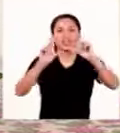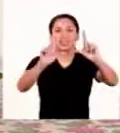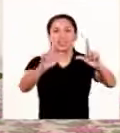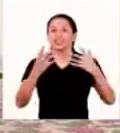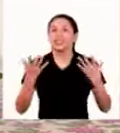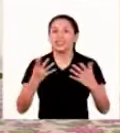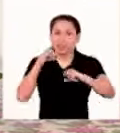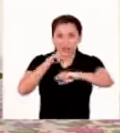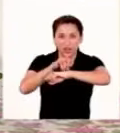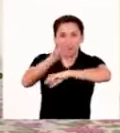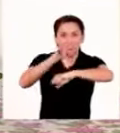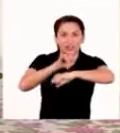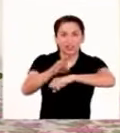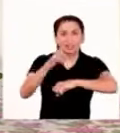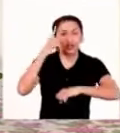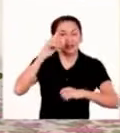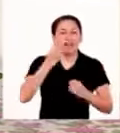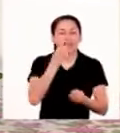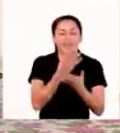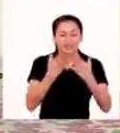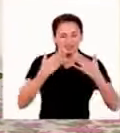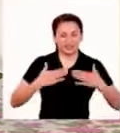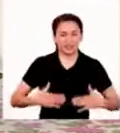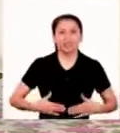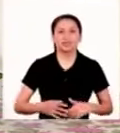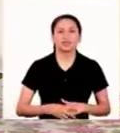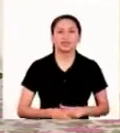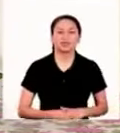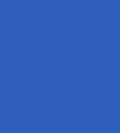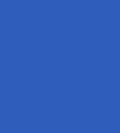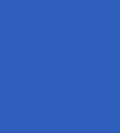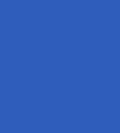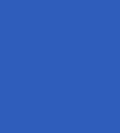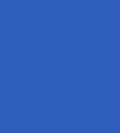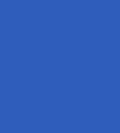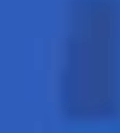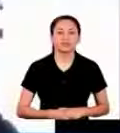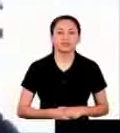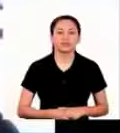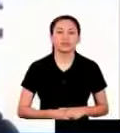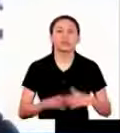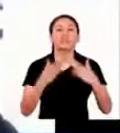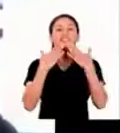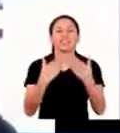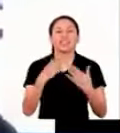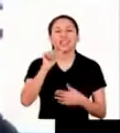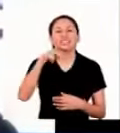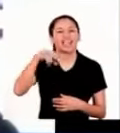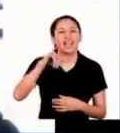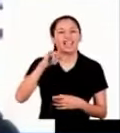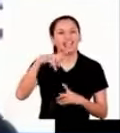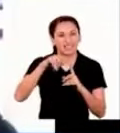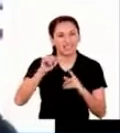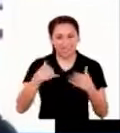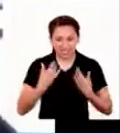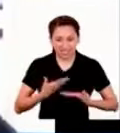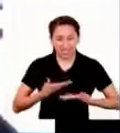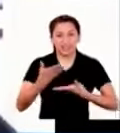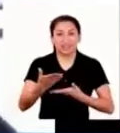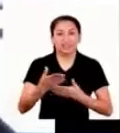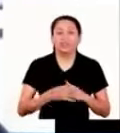vamos con el segmento consejos para el bienestar gracias Anita por la invitación